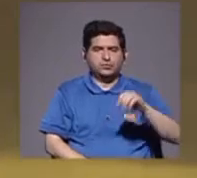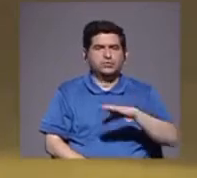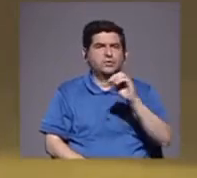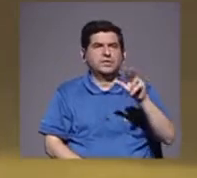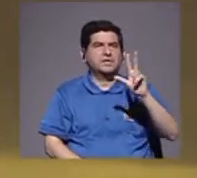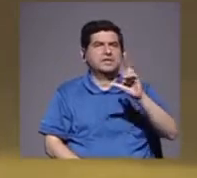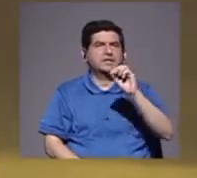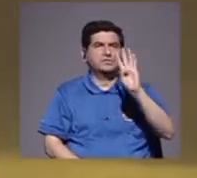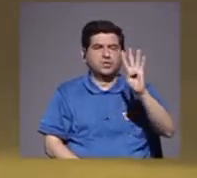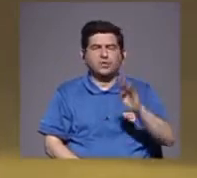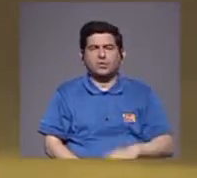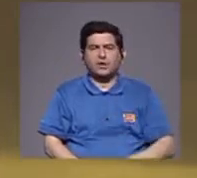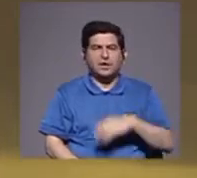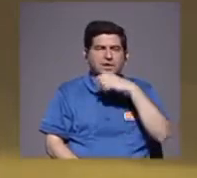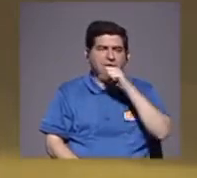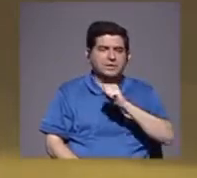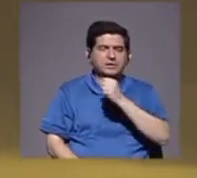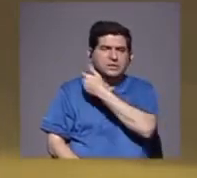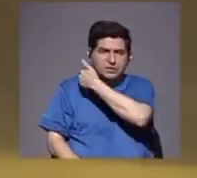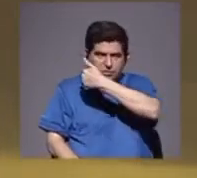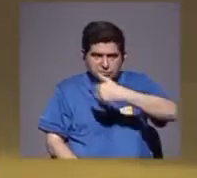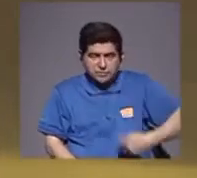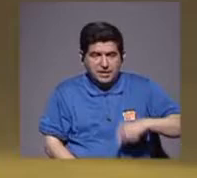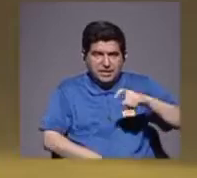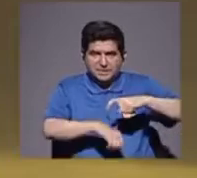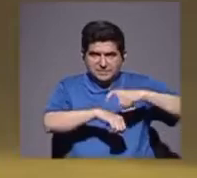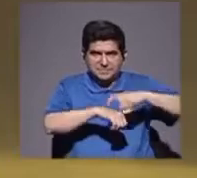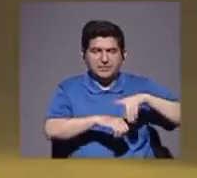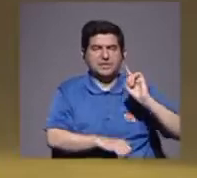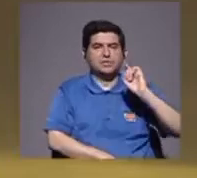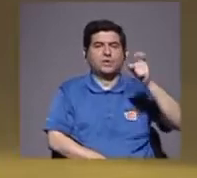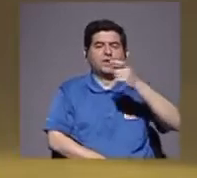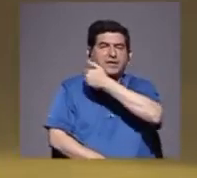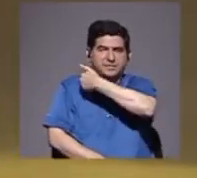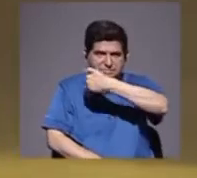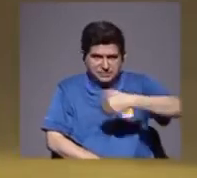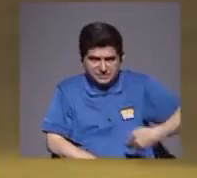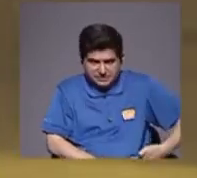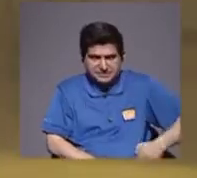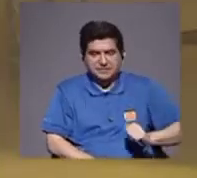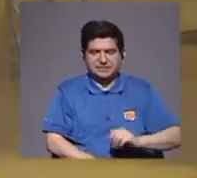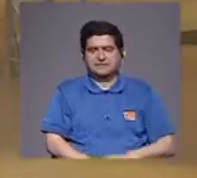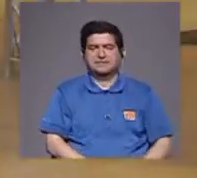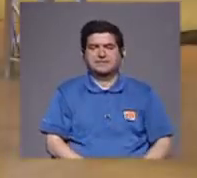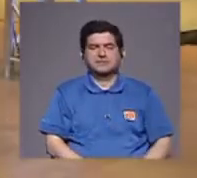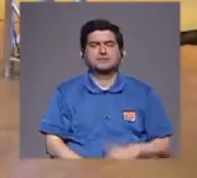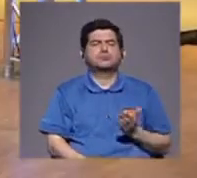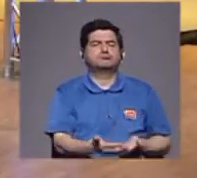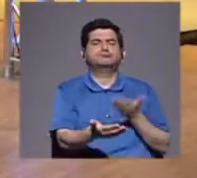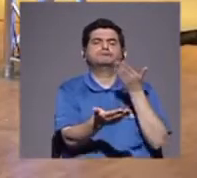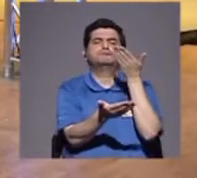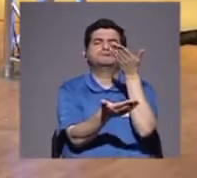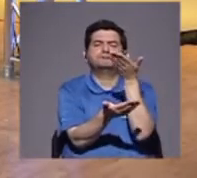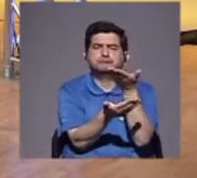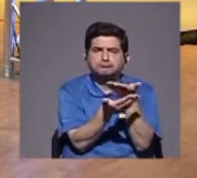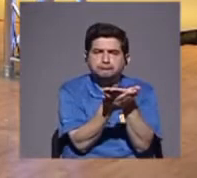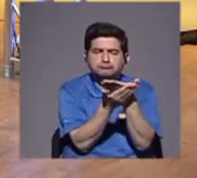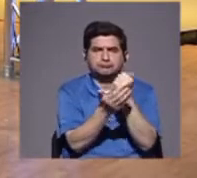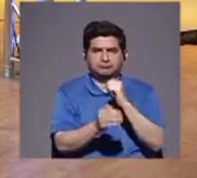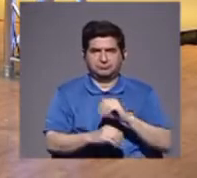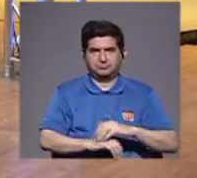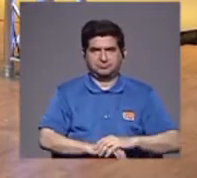o cuatro antiguos presidentes, que en esa época eran expresidentes, habían propuesto que